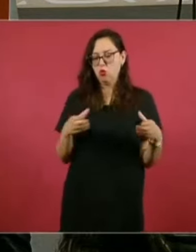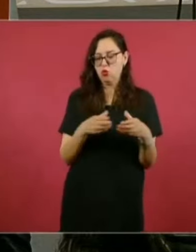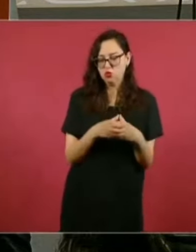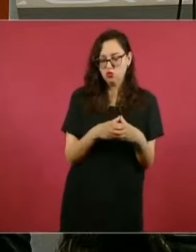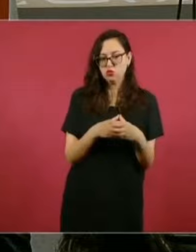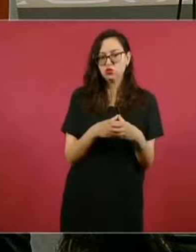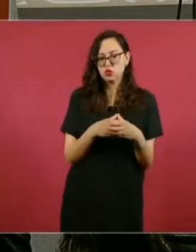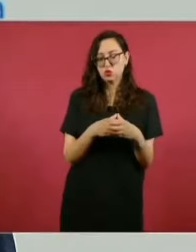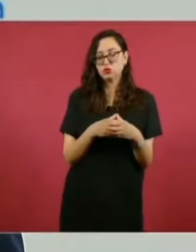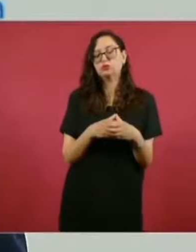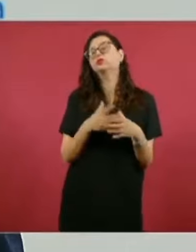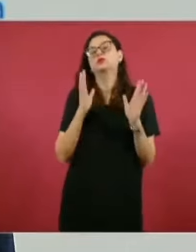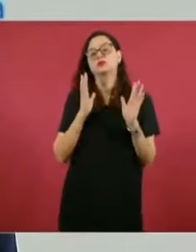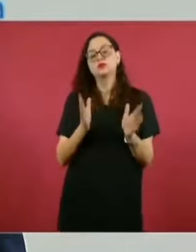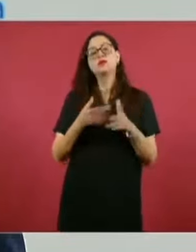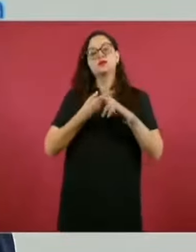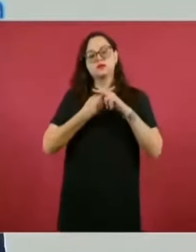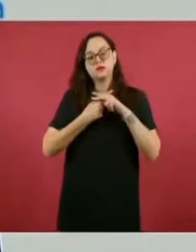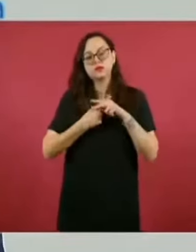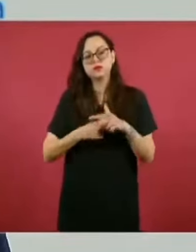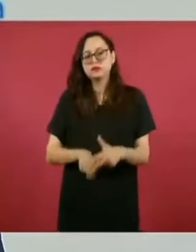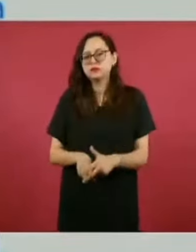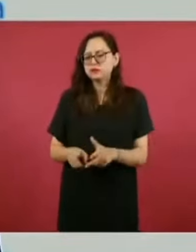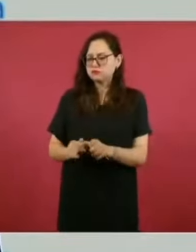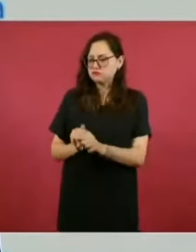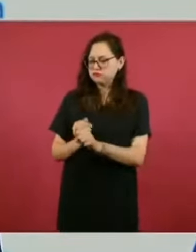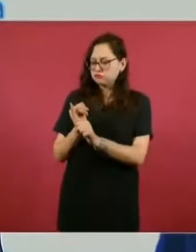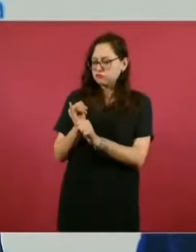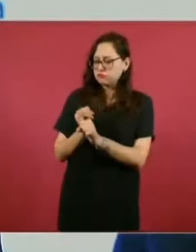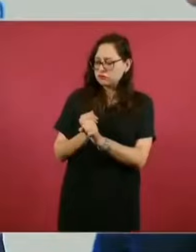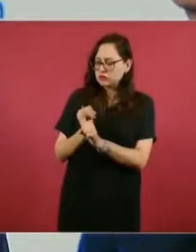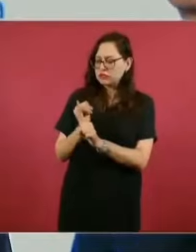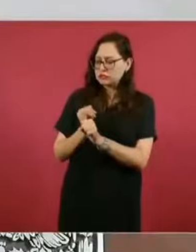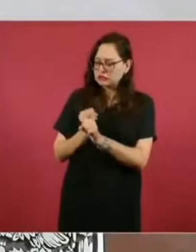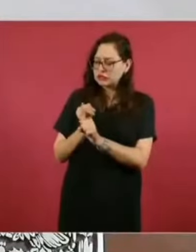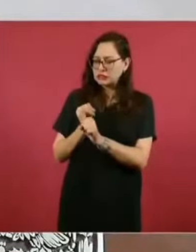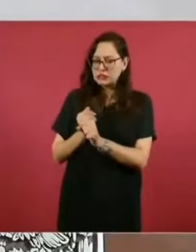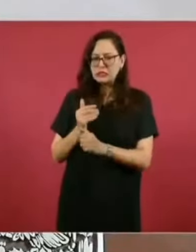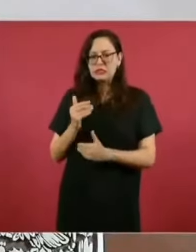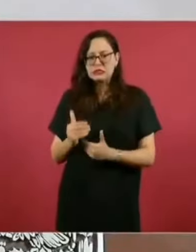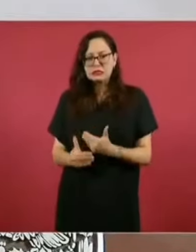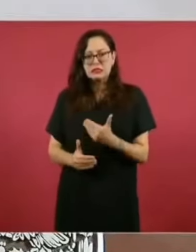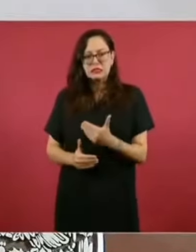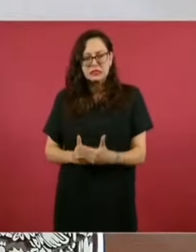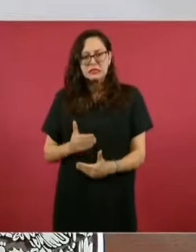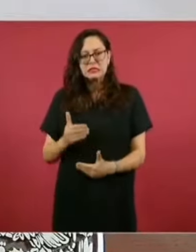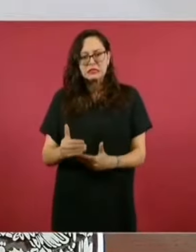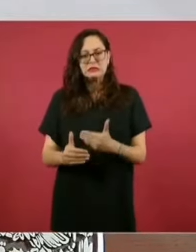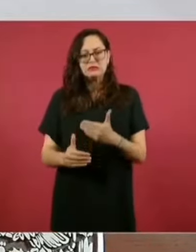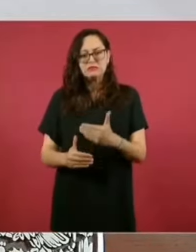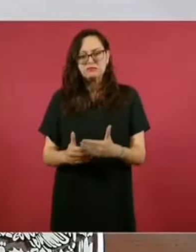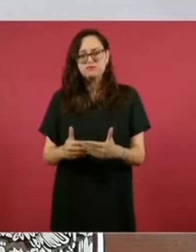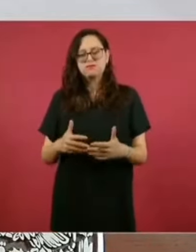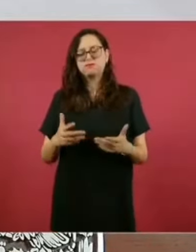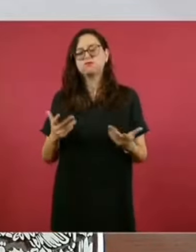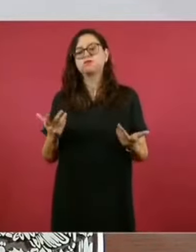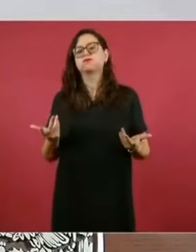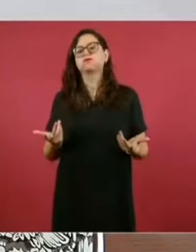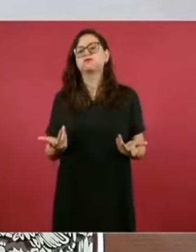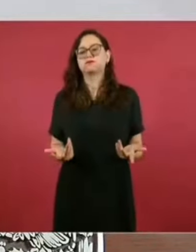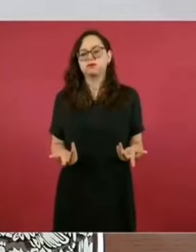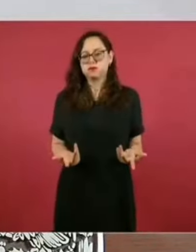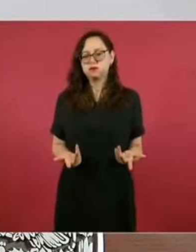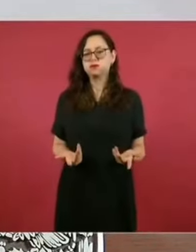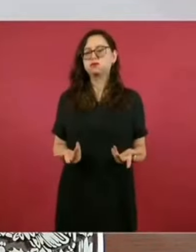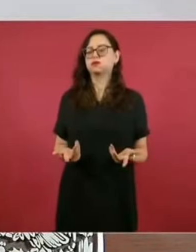y a partir de ahí empezamos a hacer toda una labor para poder llegar al fondo del